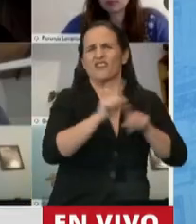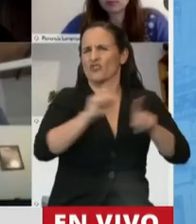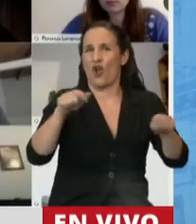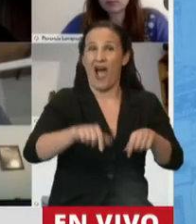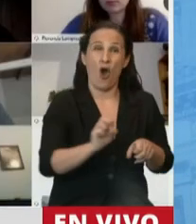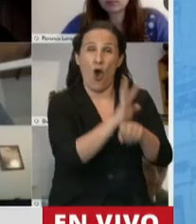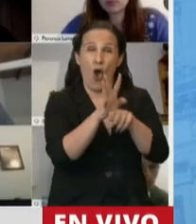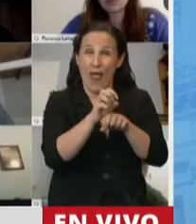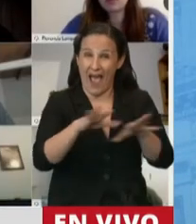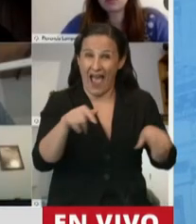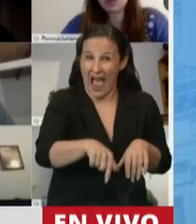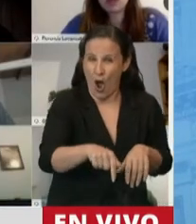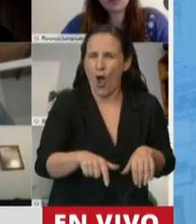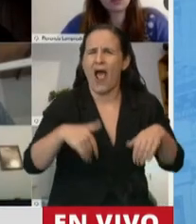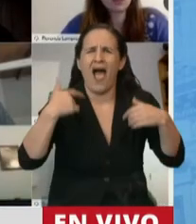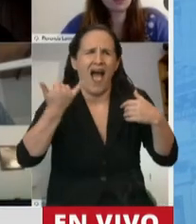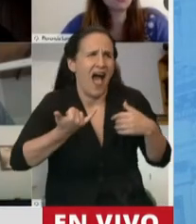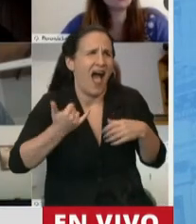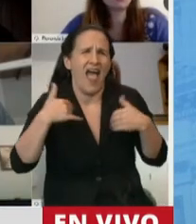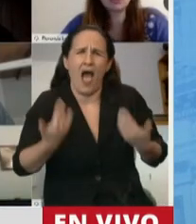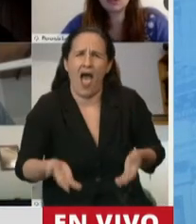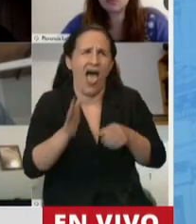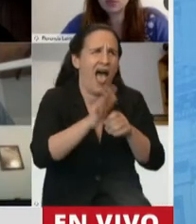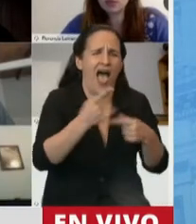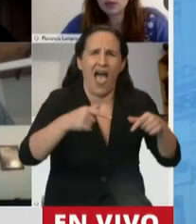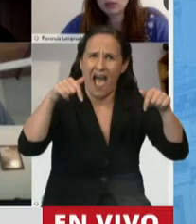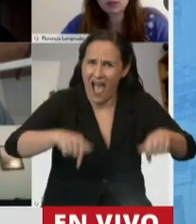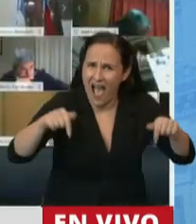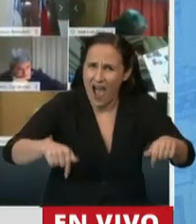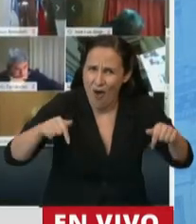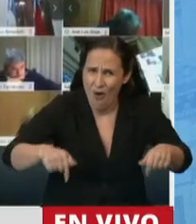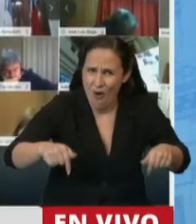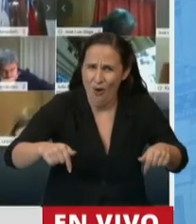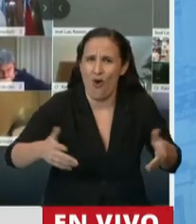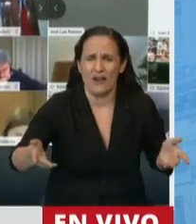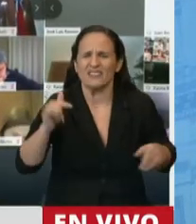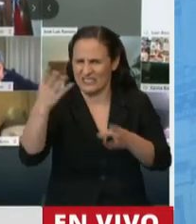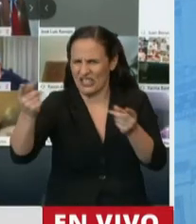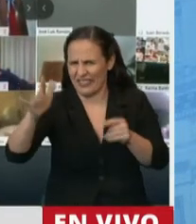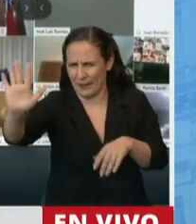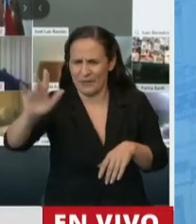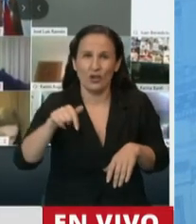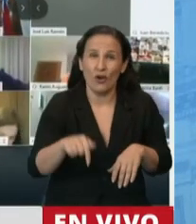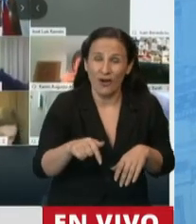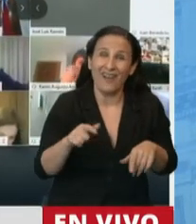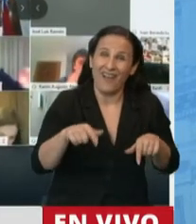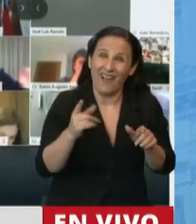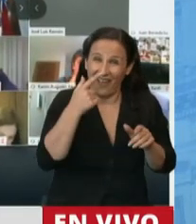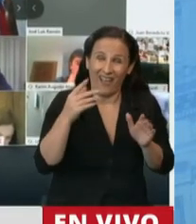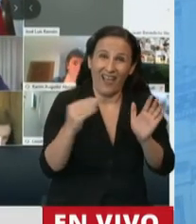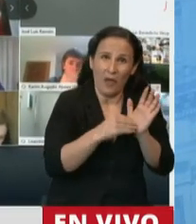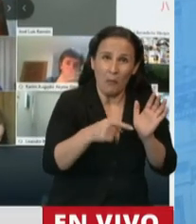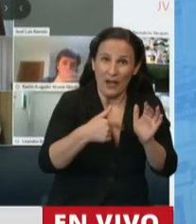pandemia, que es donde se están dando los abusos hoy por la generalización del teletrabajo, y eso no va a estar, sí, ya termino, presidente, y eso no va a estar incluido. Entonces